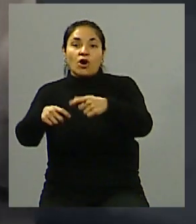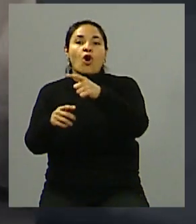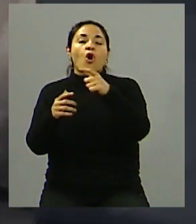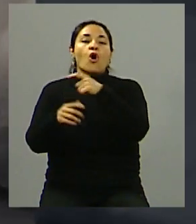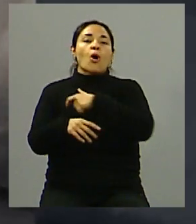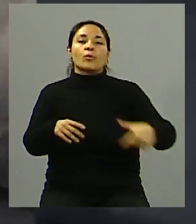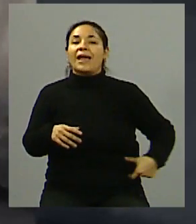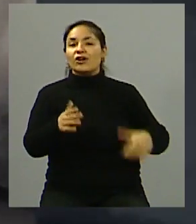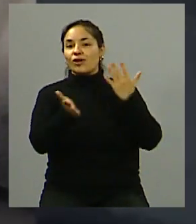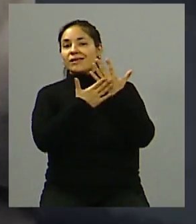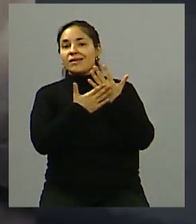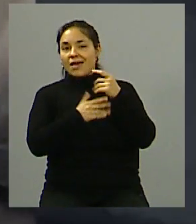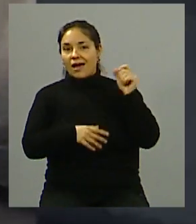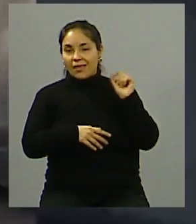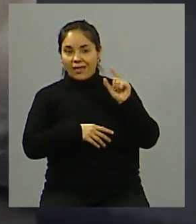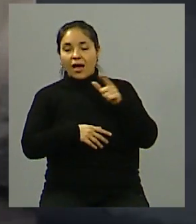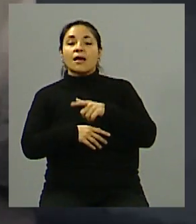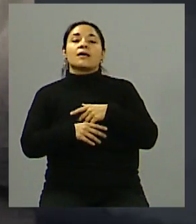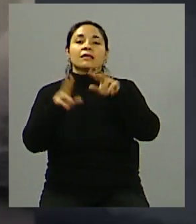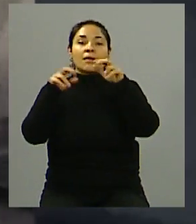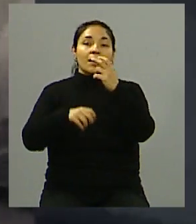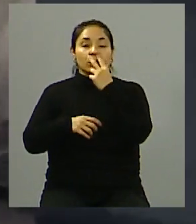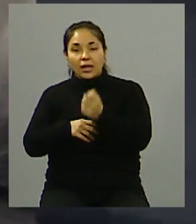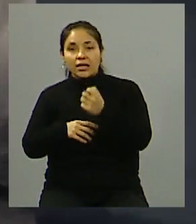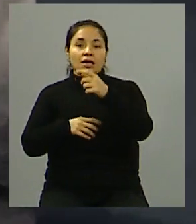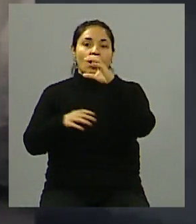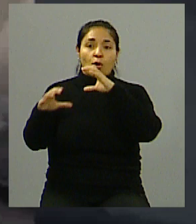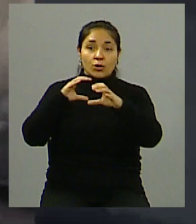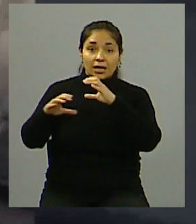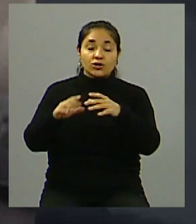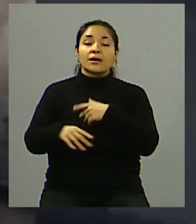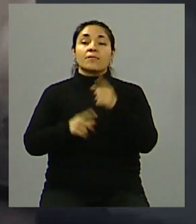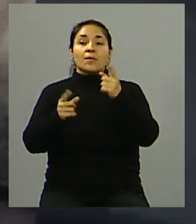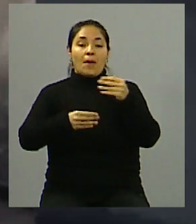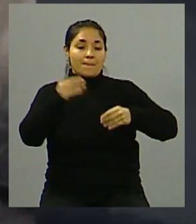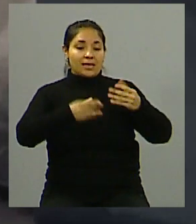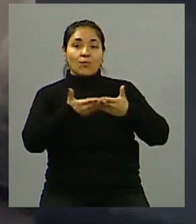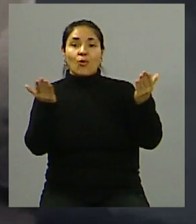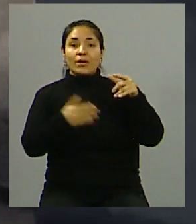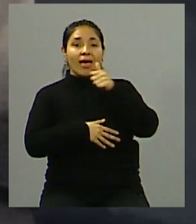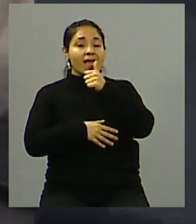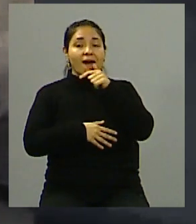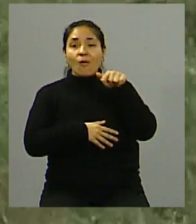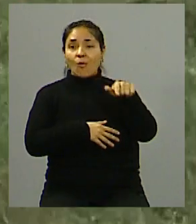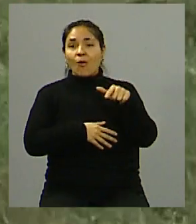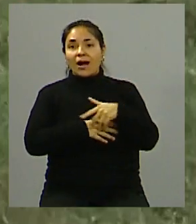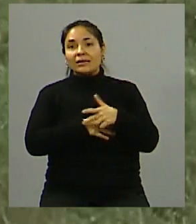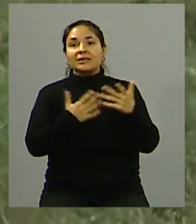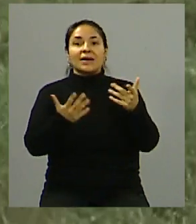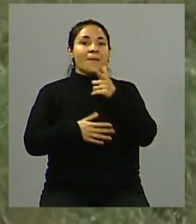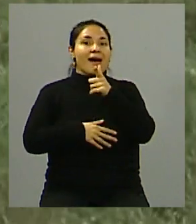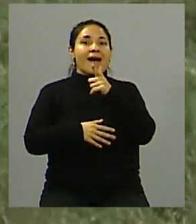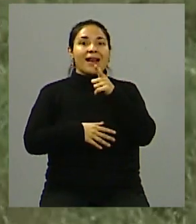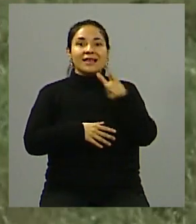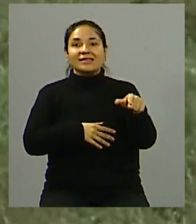izquierda, en materia de energía, en materia de telecomunicaciones, como que la empresa pública de aguas siempre se dice que es como la cenicienta, ¿no? Como la